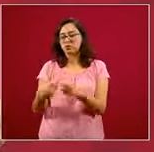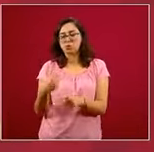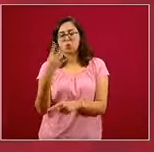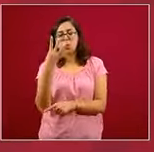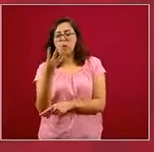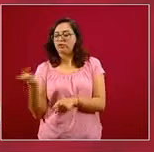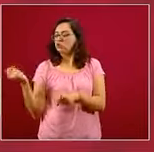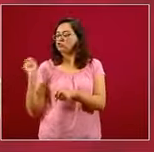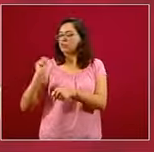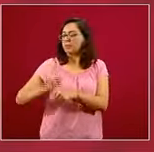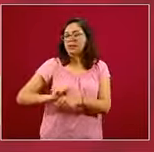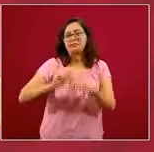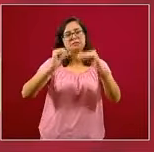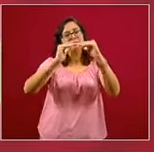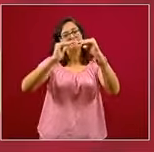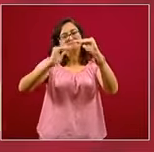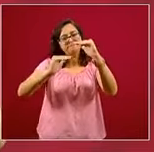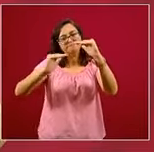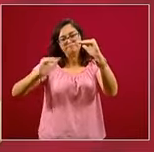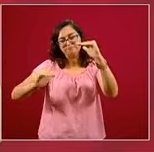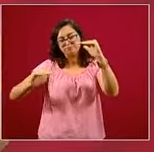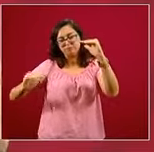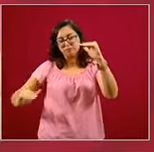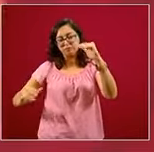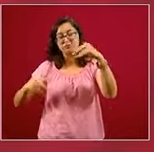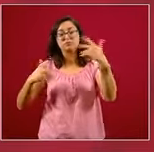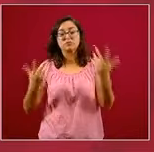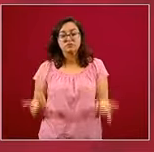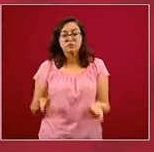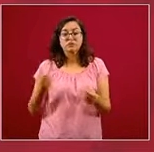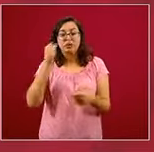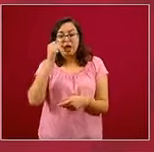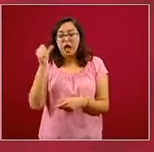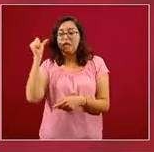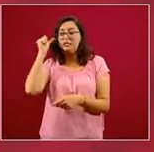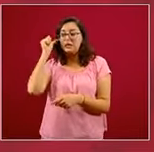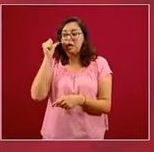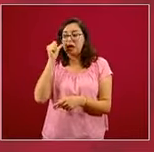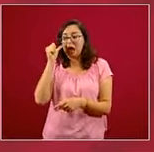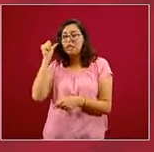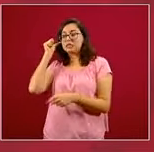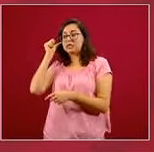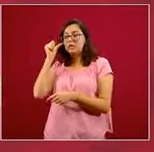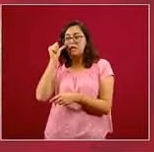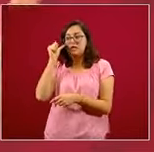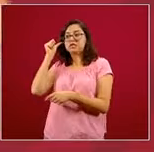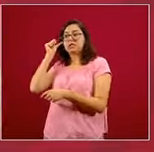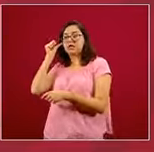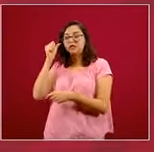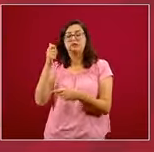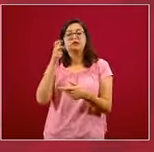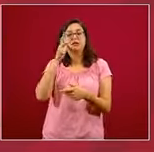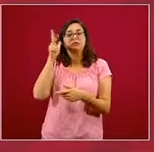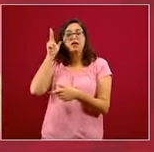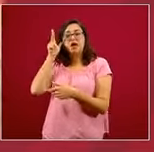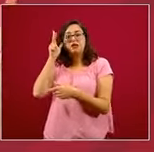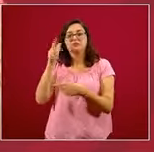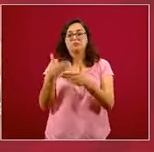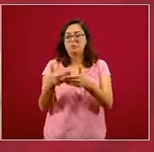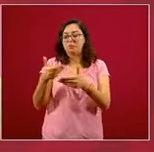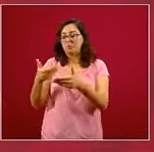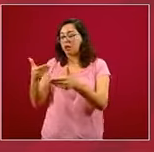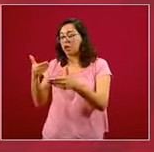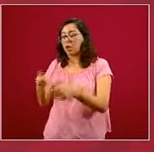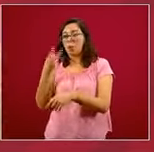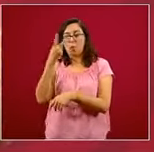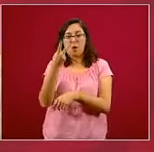descenso en el número de casos. Los casos que se presentan hoy son menos que los que se presentaron el día previo. Este fenómeno viene ocurriendo desde hace